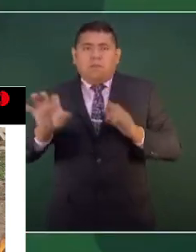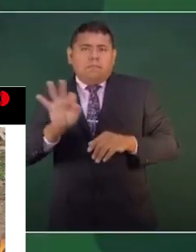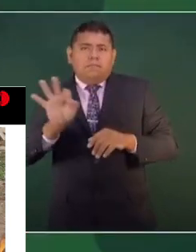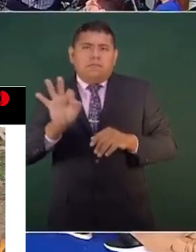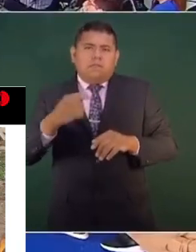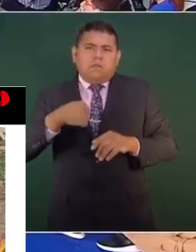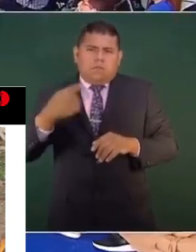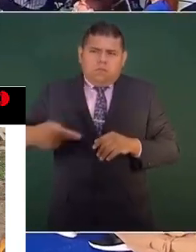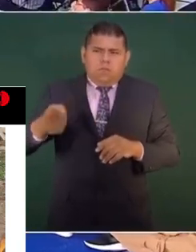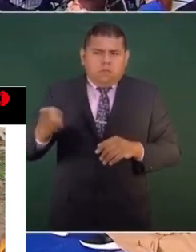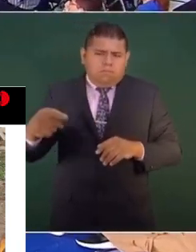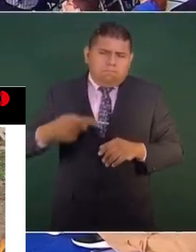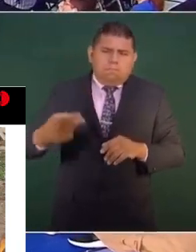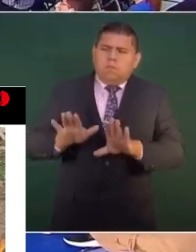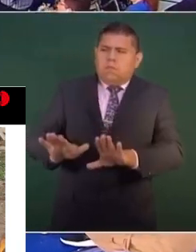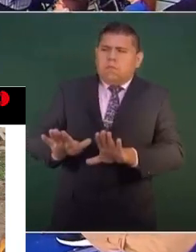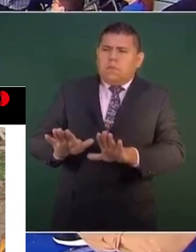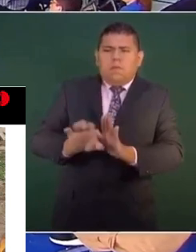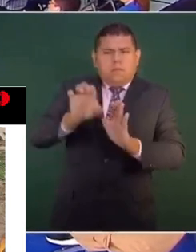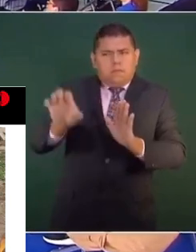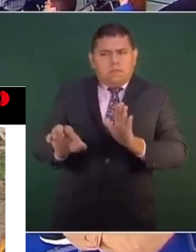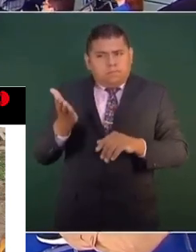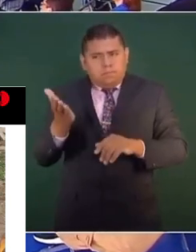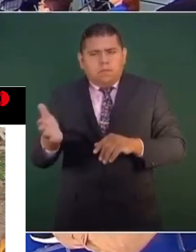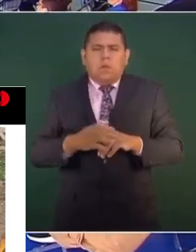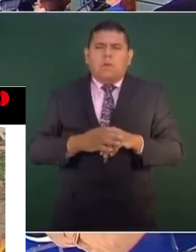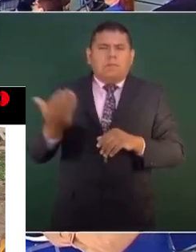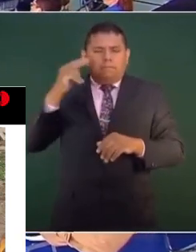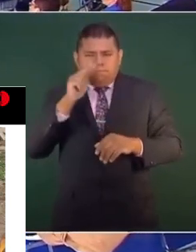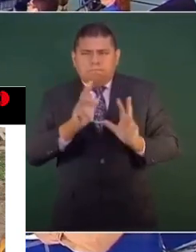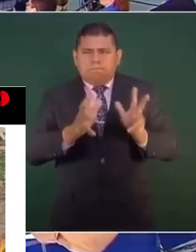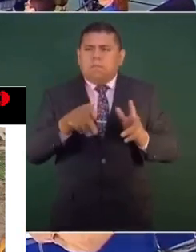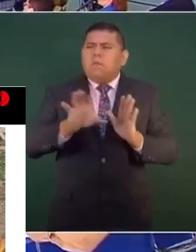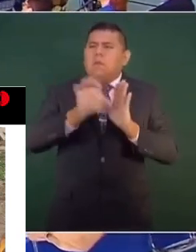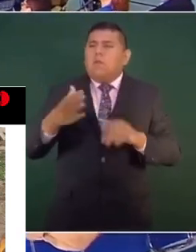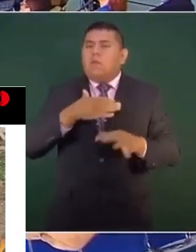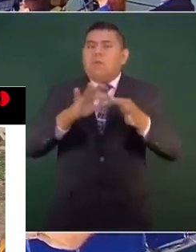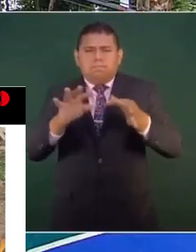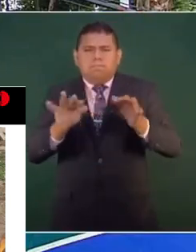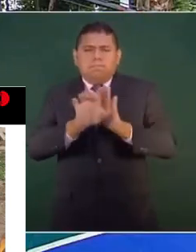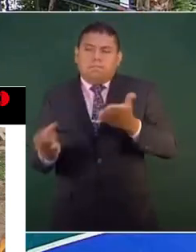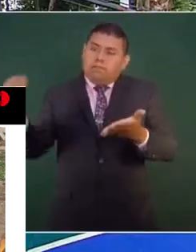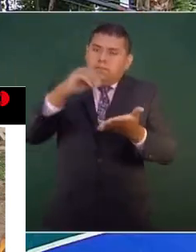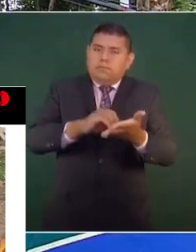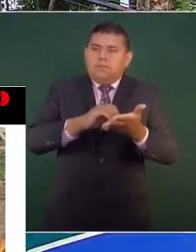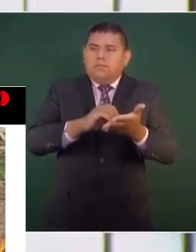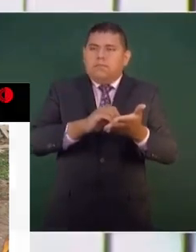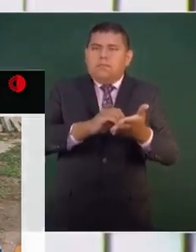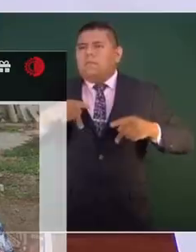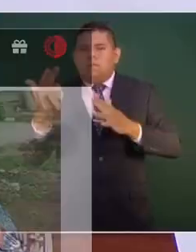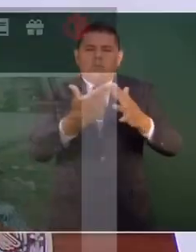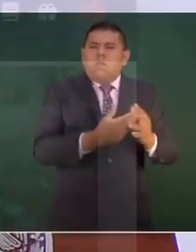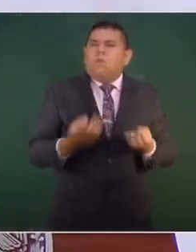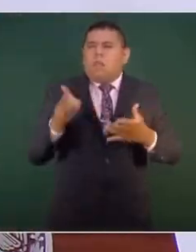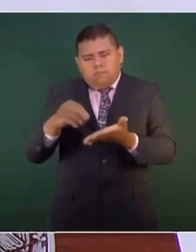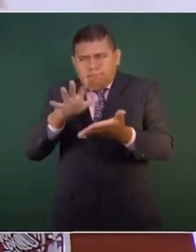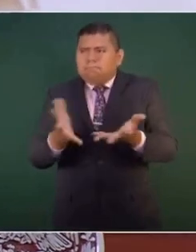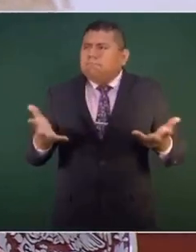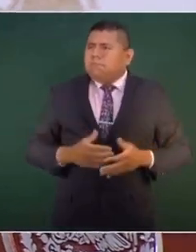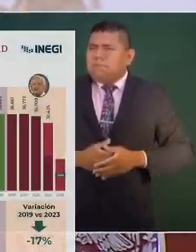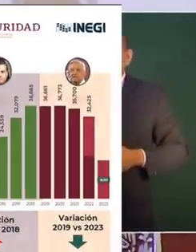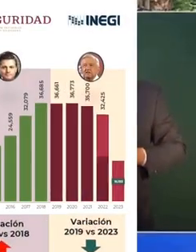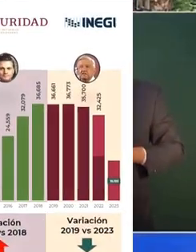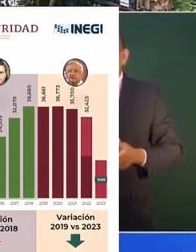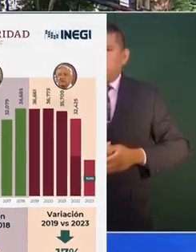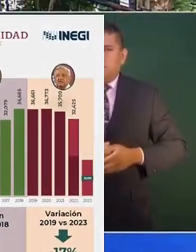me preguntas, ¿por qué no pones, aunque ya se ha visto, pero como hablo del desequilibrio, la gráfica de homicidios? Desde